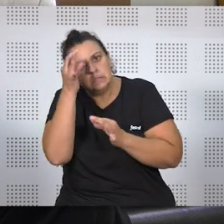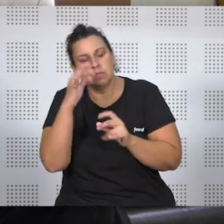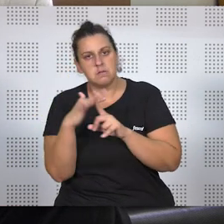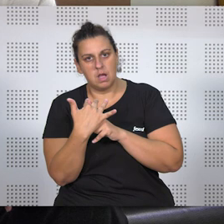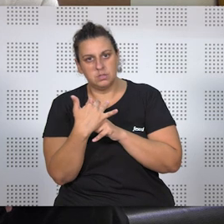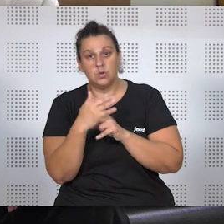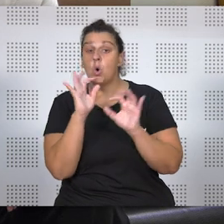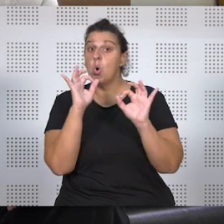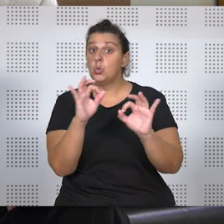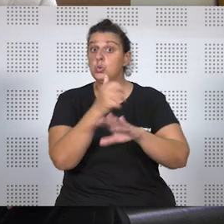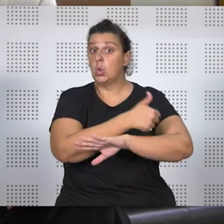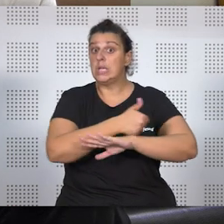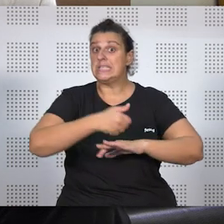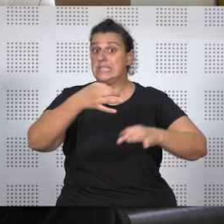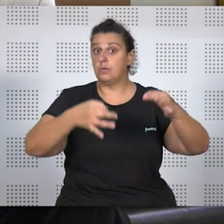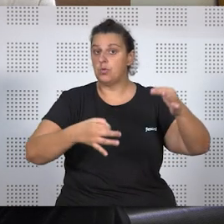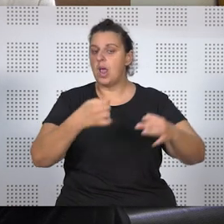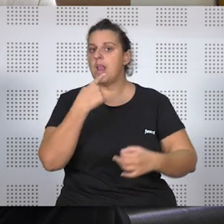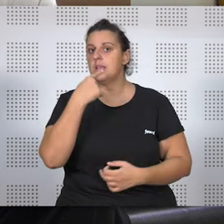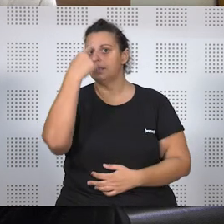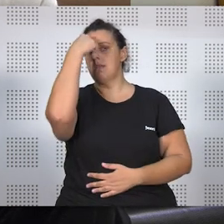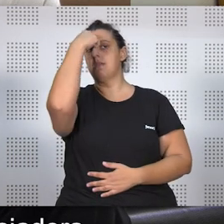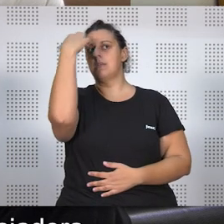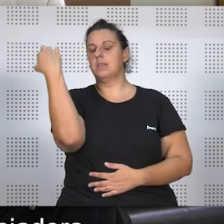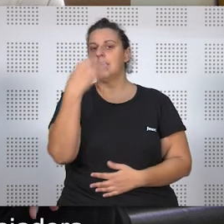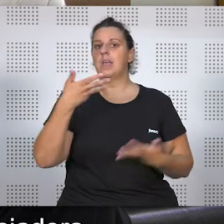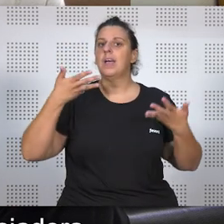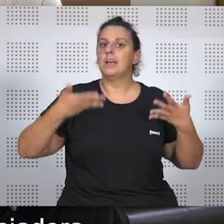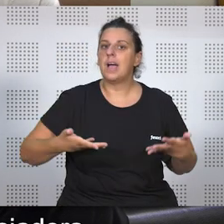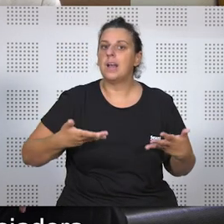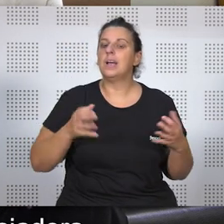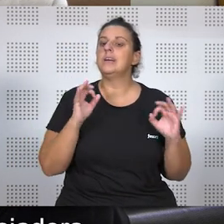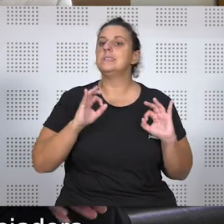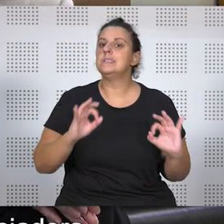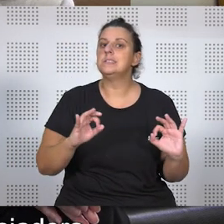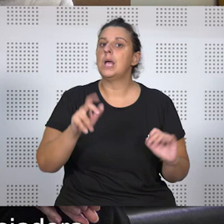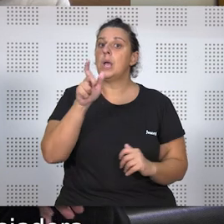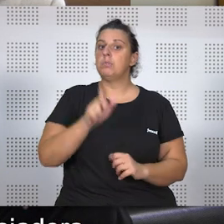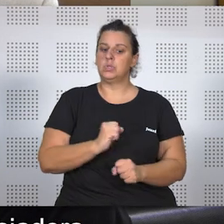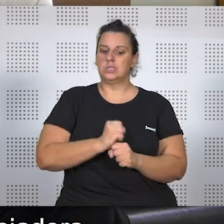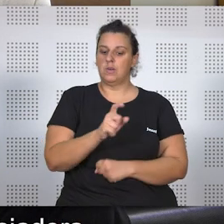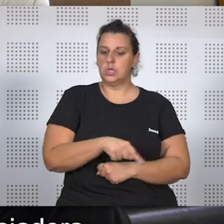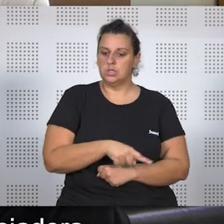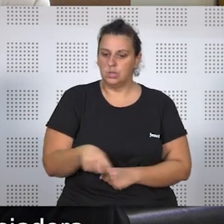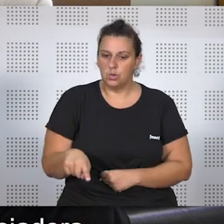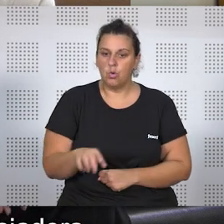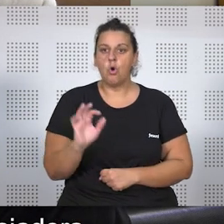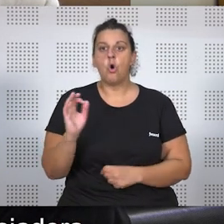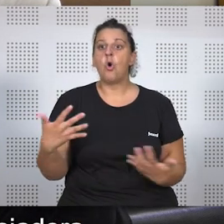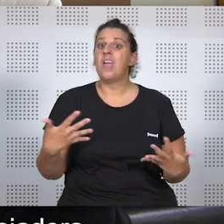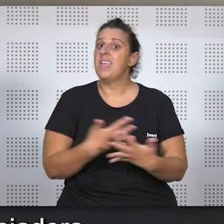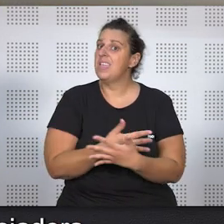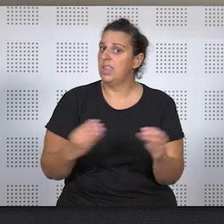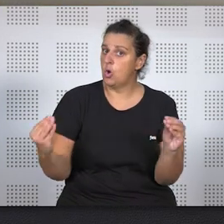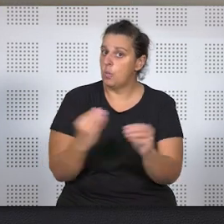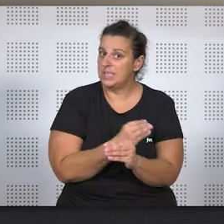los tribunales han tenido en cuenta bien que las cargas sí les corresponden en exclusiva o no a la persona trabajadora, bien la incompatibilidad